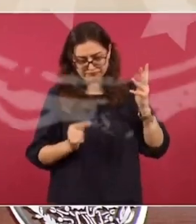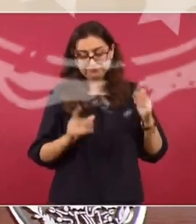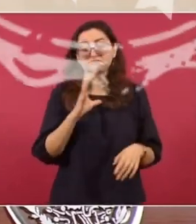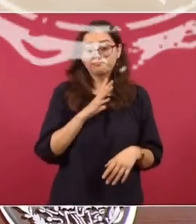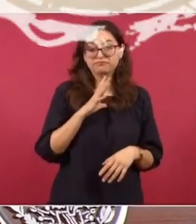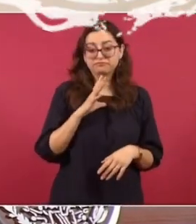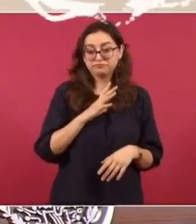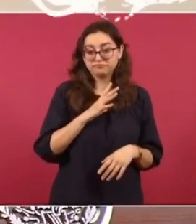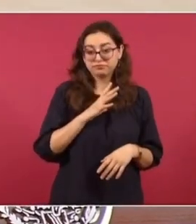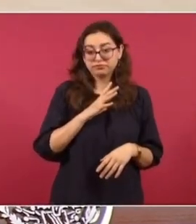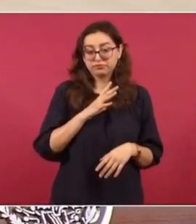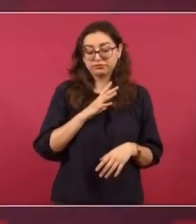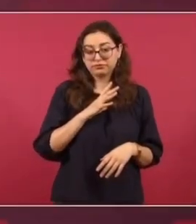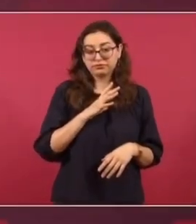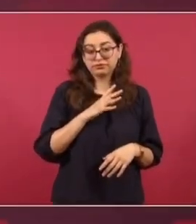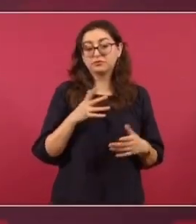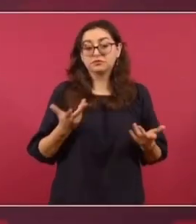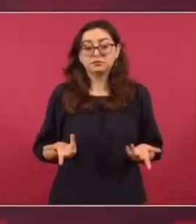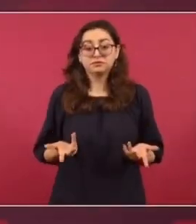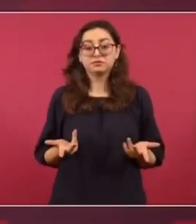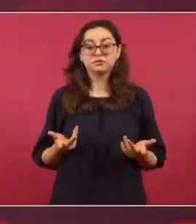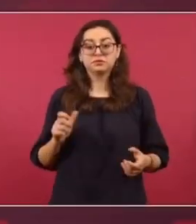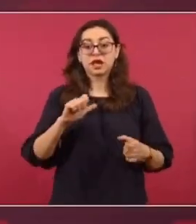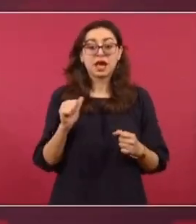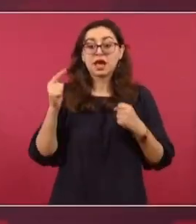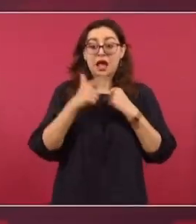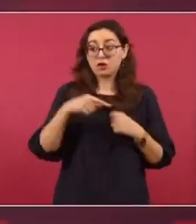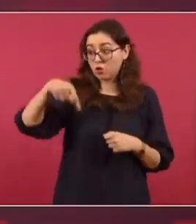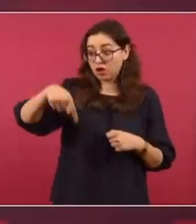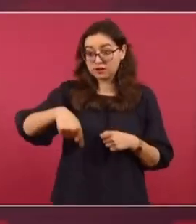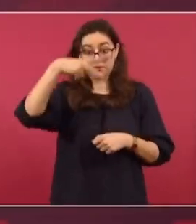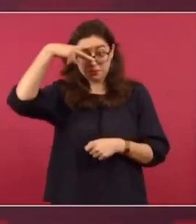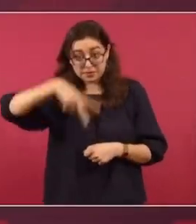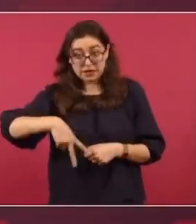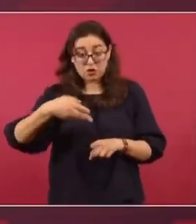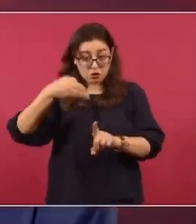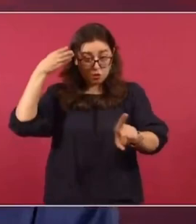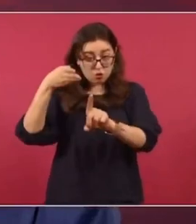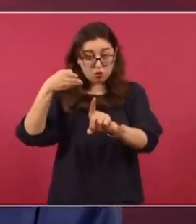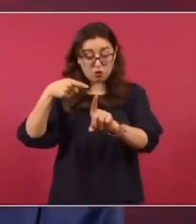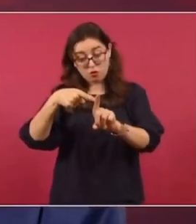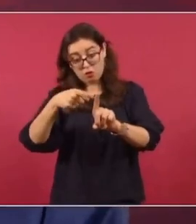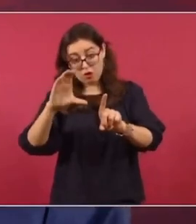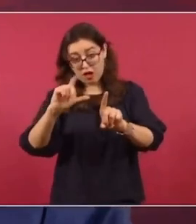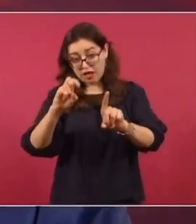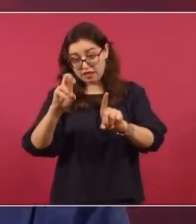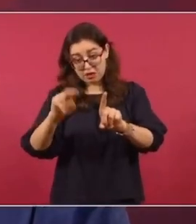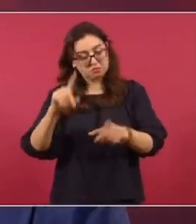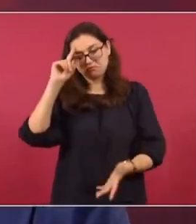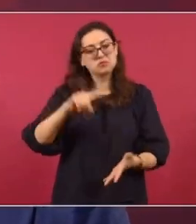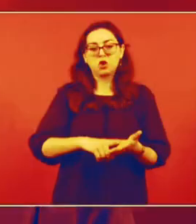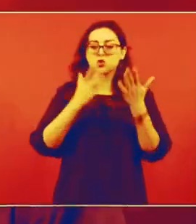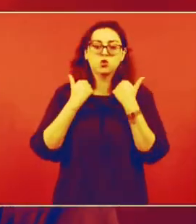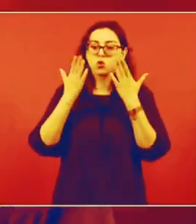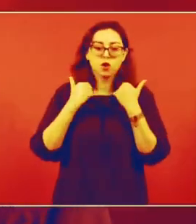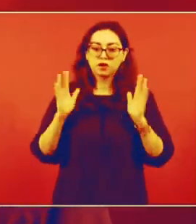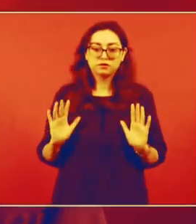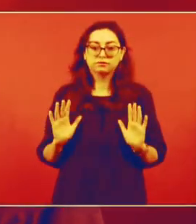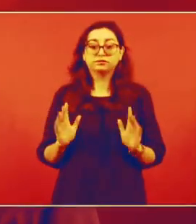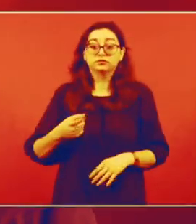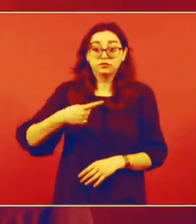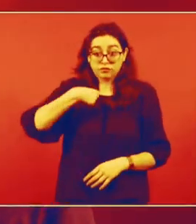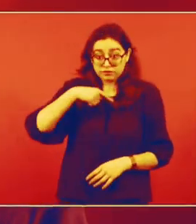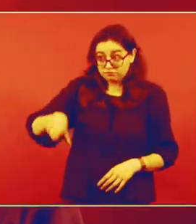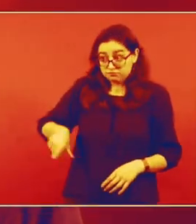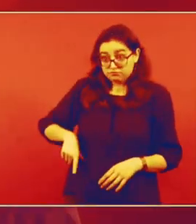No tengo información de que haya una denuncia especial contra el expresidente Calderón. Ya ustedes saben que